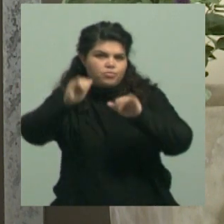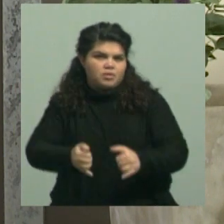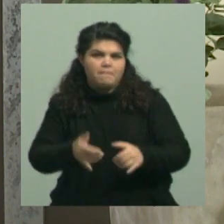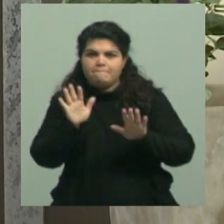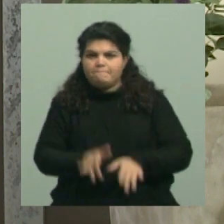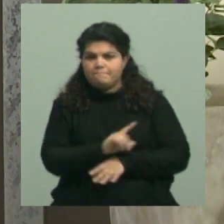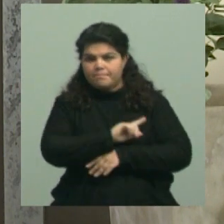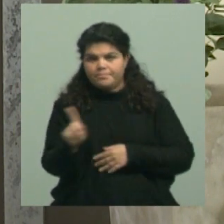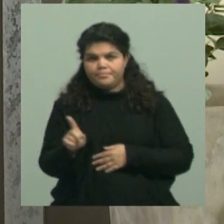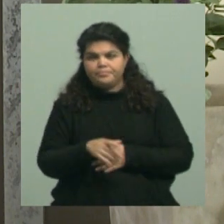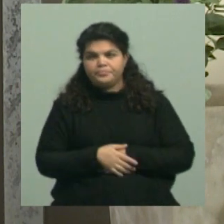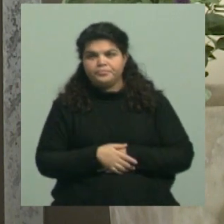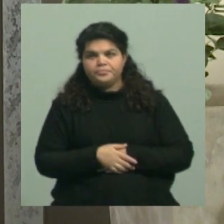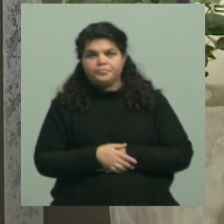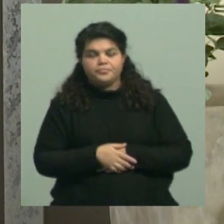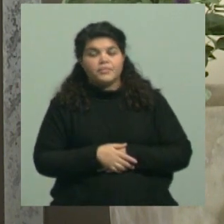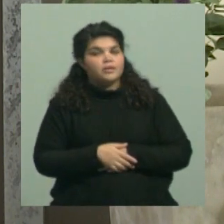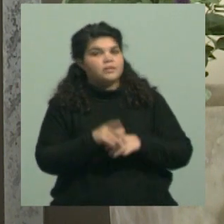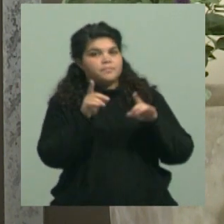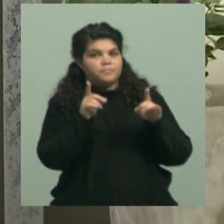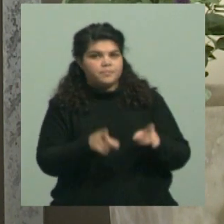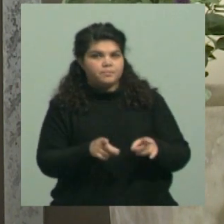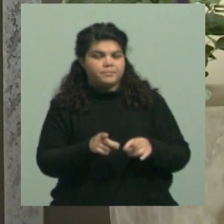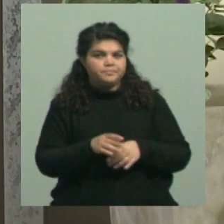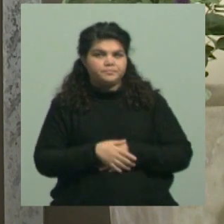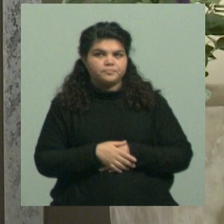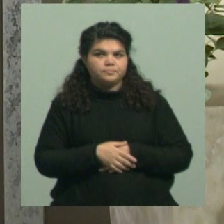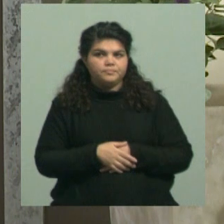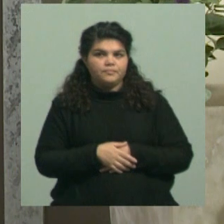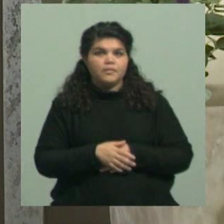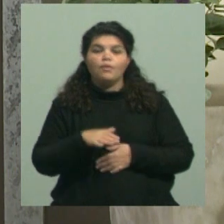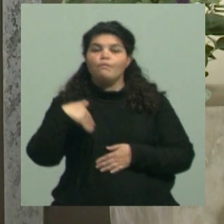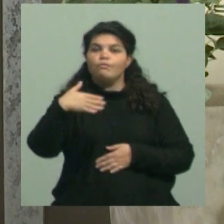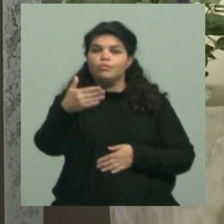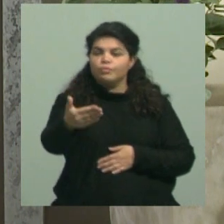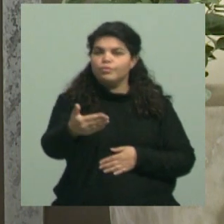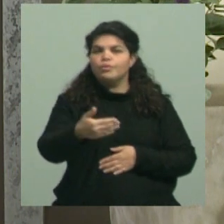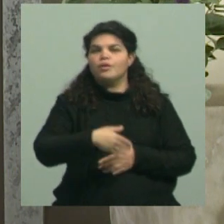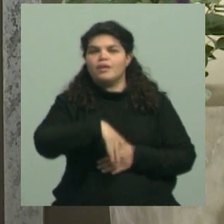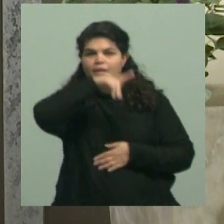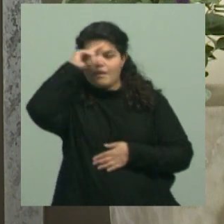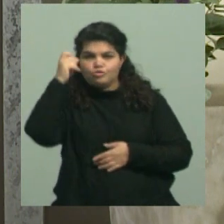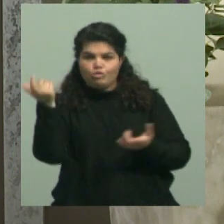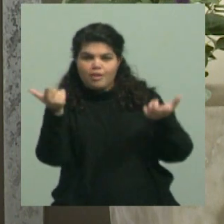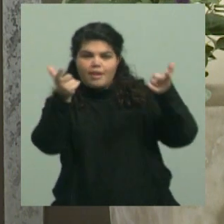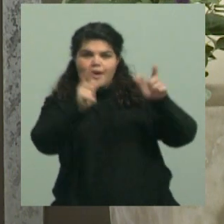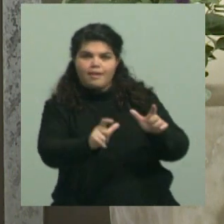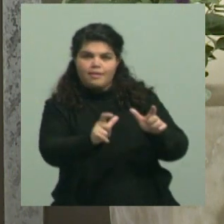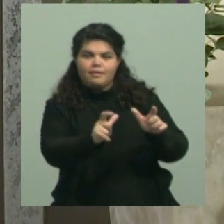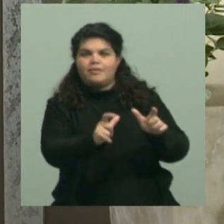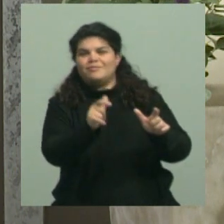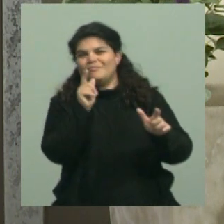tenemos entendido que en las próximas semanas habrá un nuevo encuentro con autoridades nacionales del Consejo